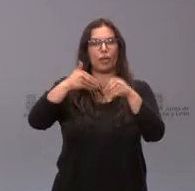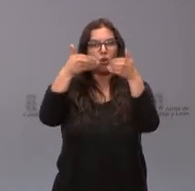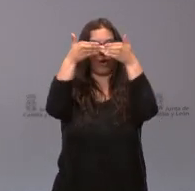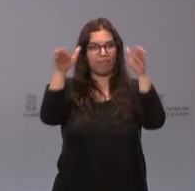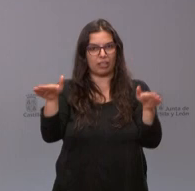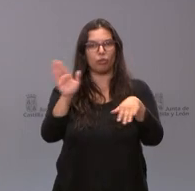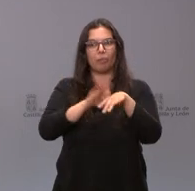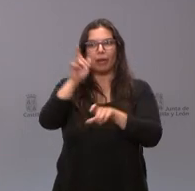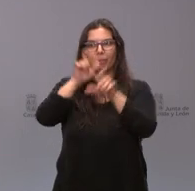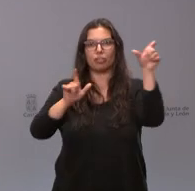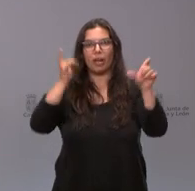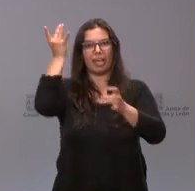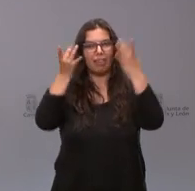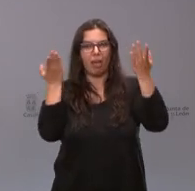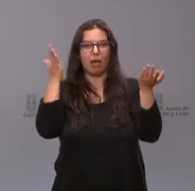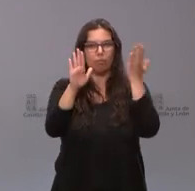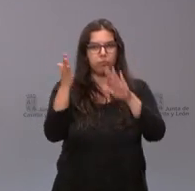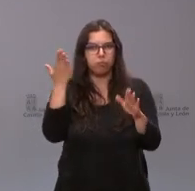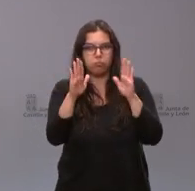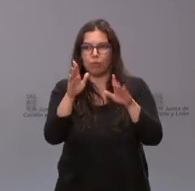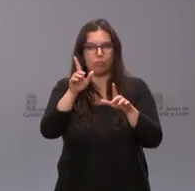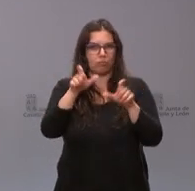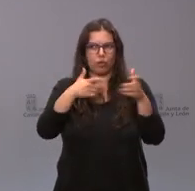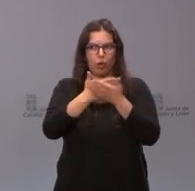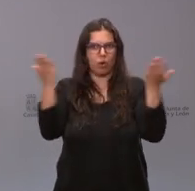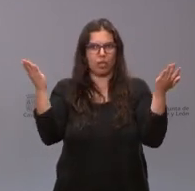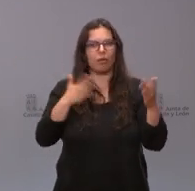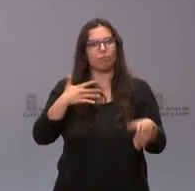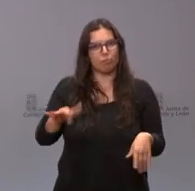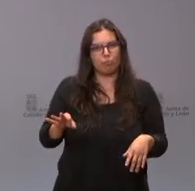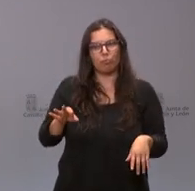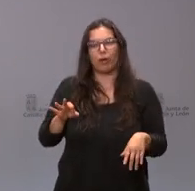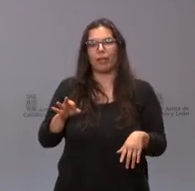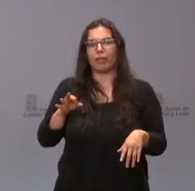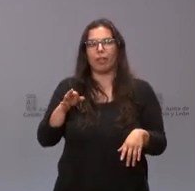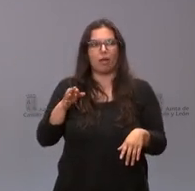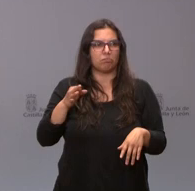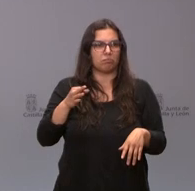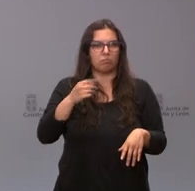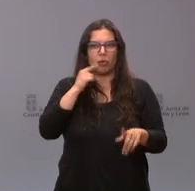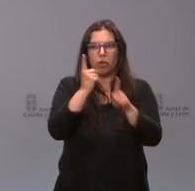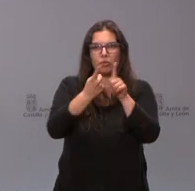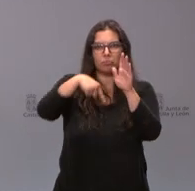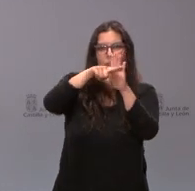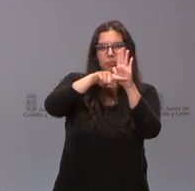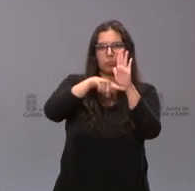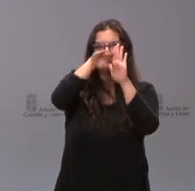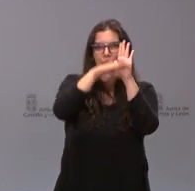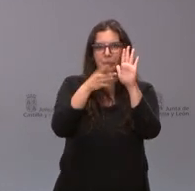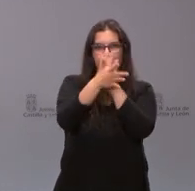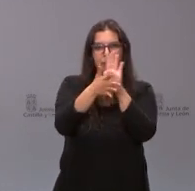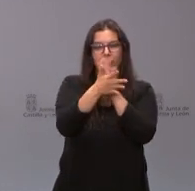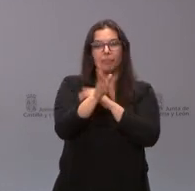para que se puedan formular por parte de cualquier persona cualquier tipo de alegación o de sugerencias, ir viendo cuáles son las